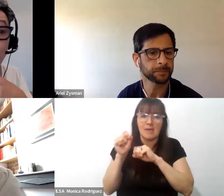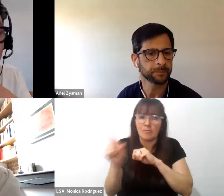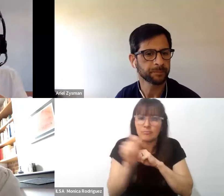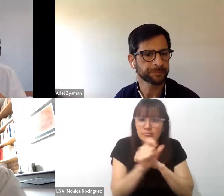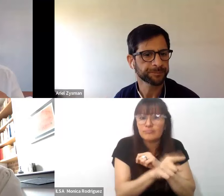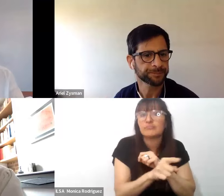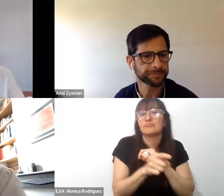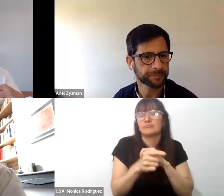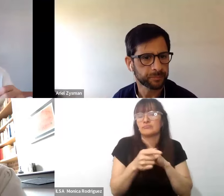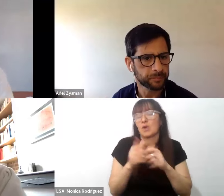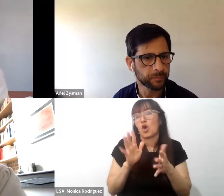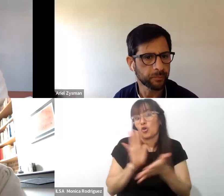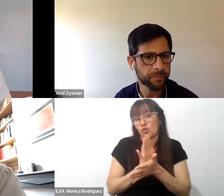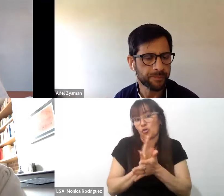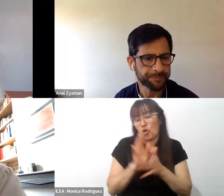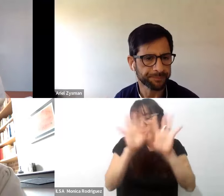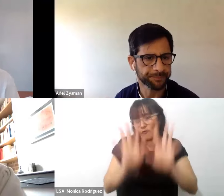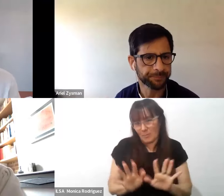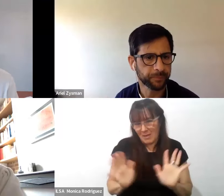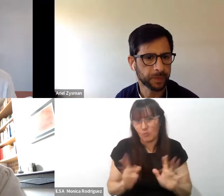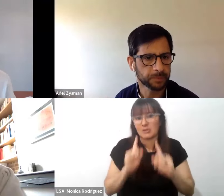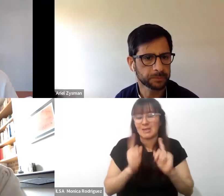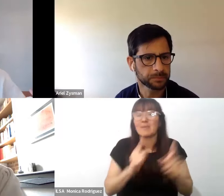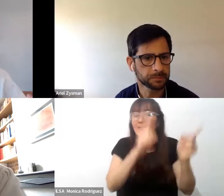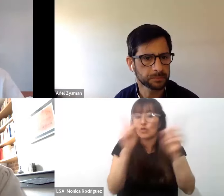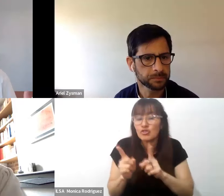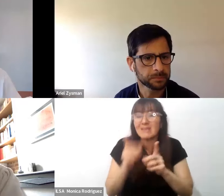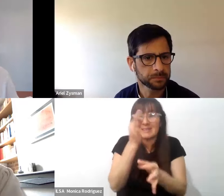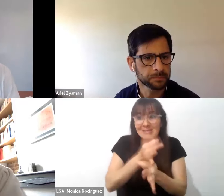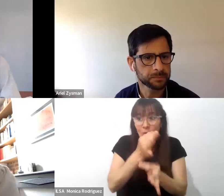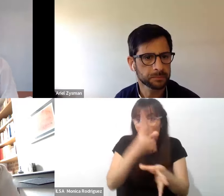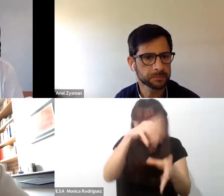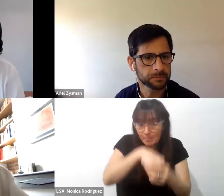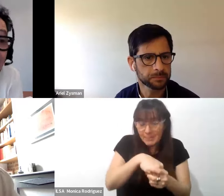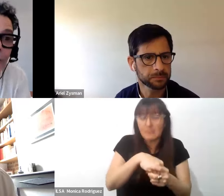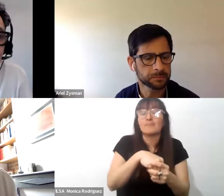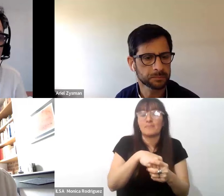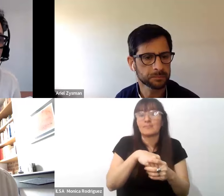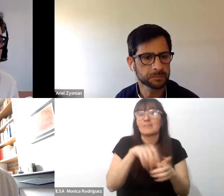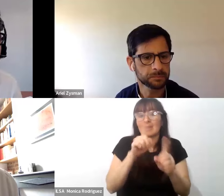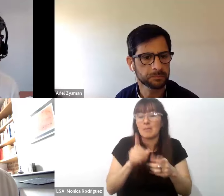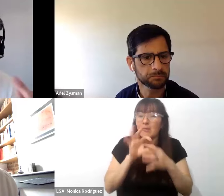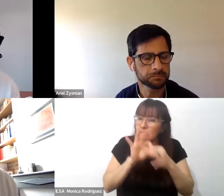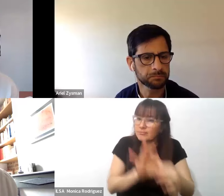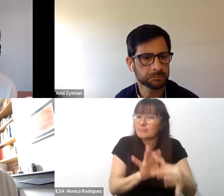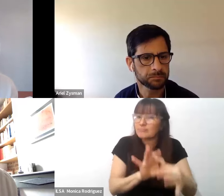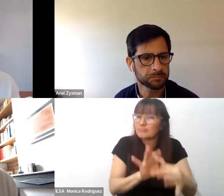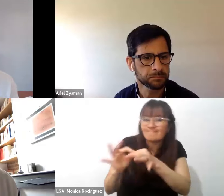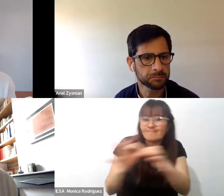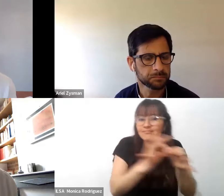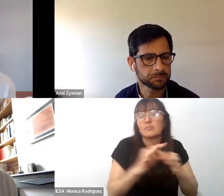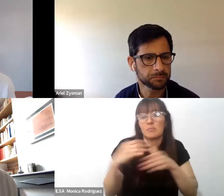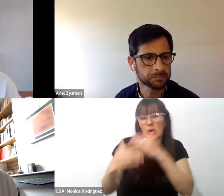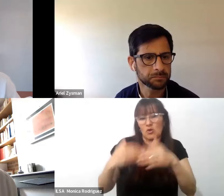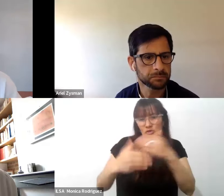experiencia como formadores y a los docentes de las escuelas también articulados en este proceso